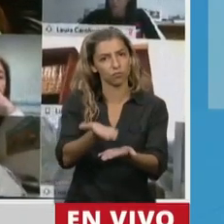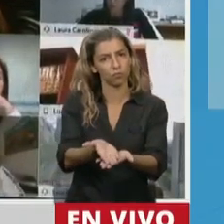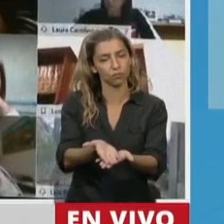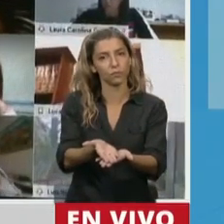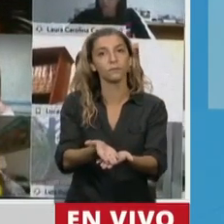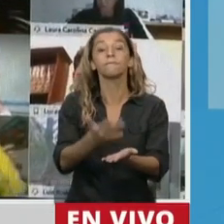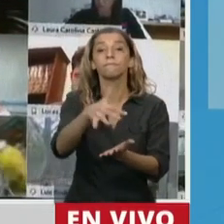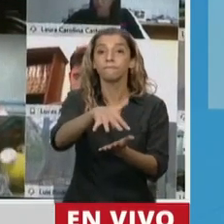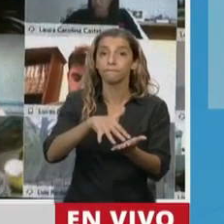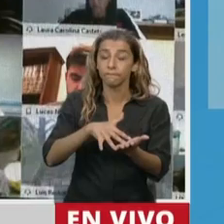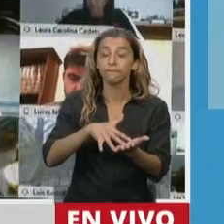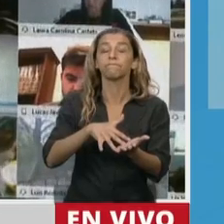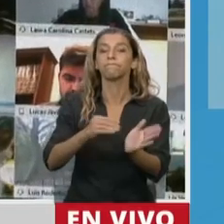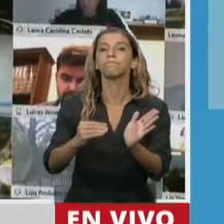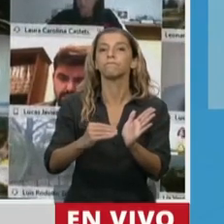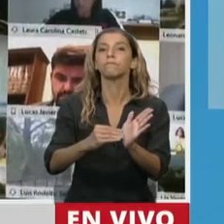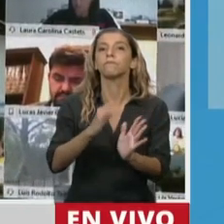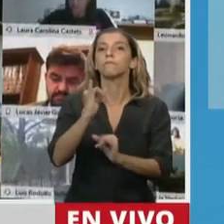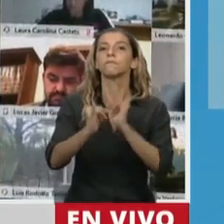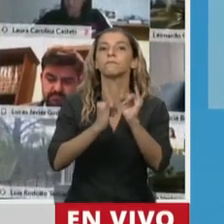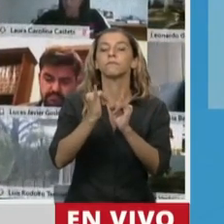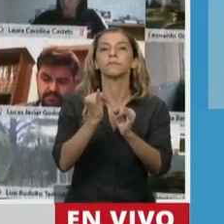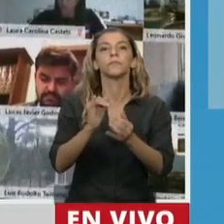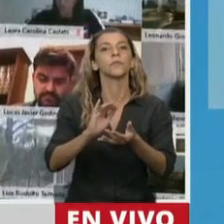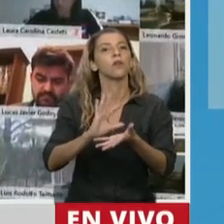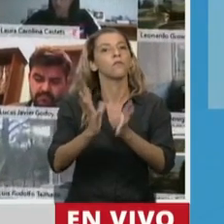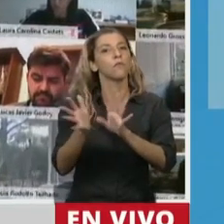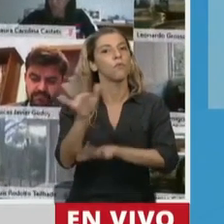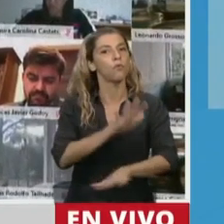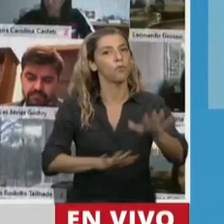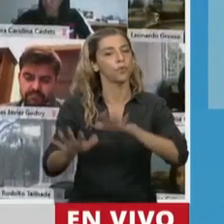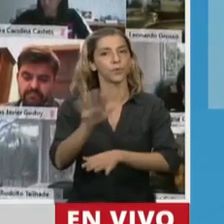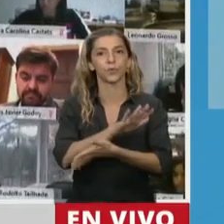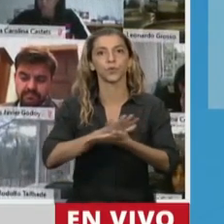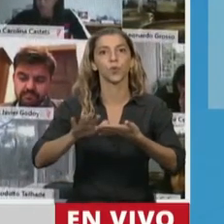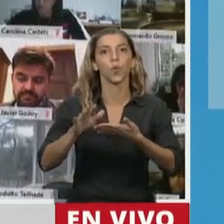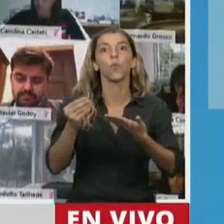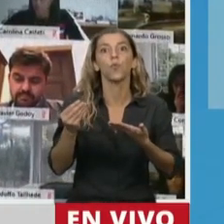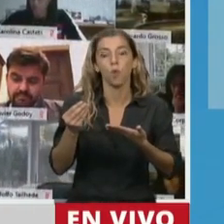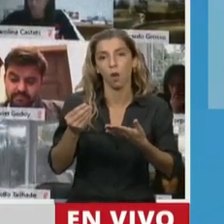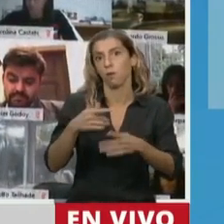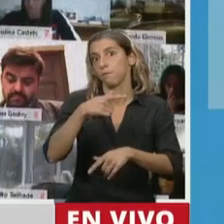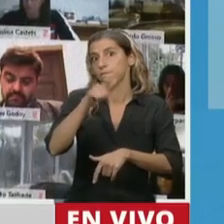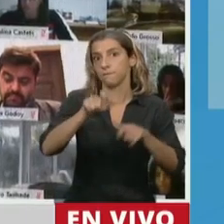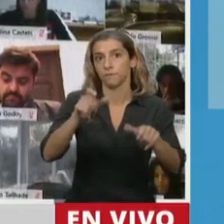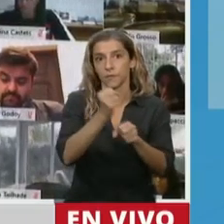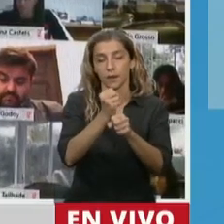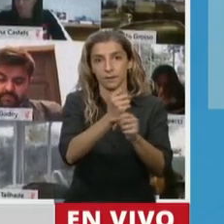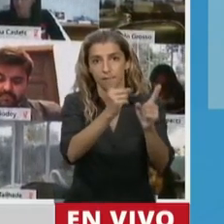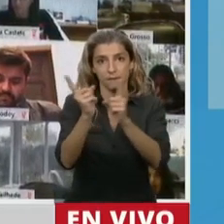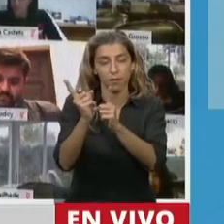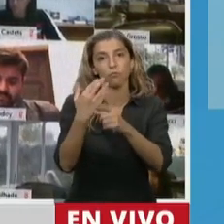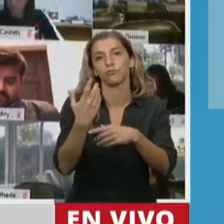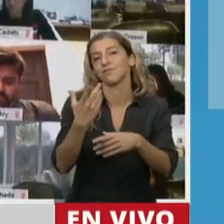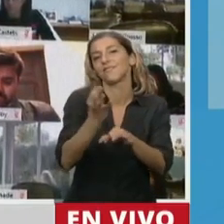la necesidad de reorganizar a la comunidad educativa en materia pedagógica, institucional y académica.